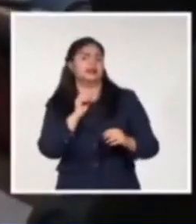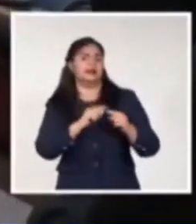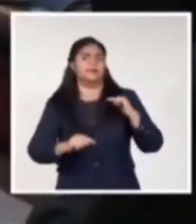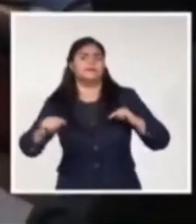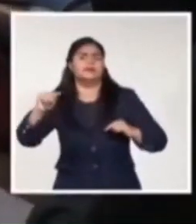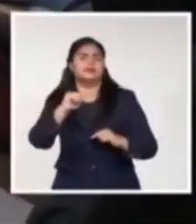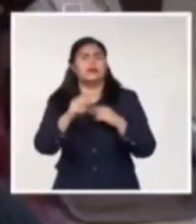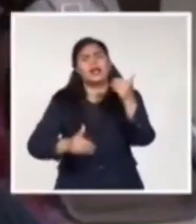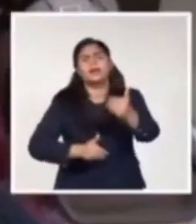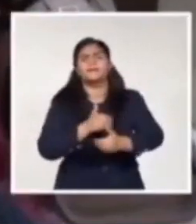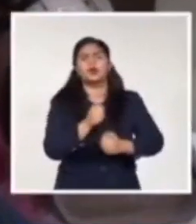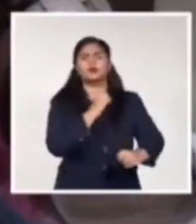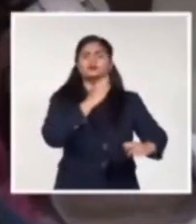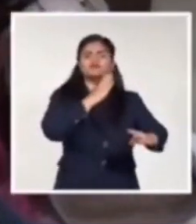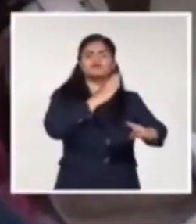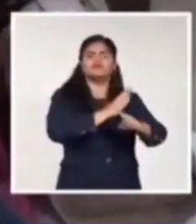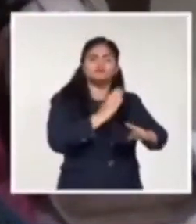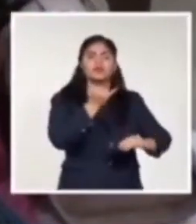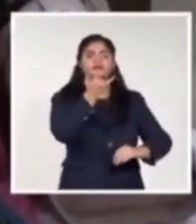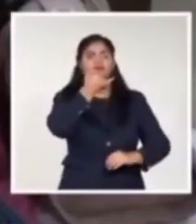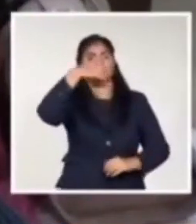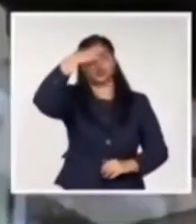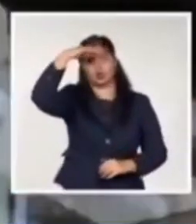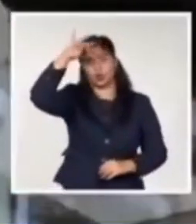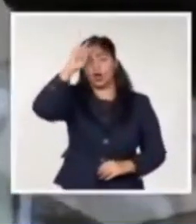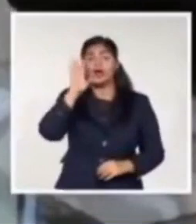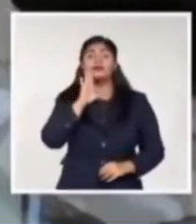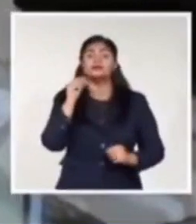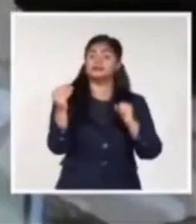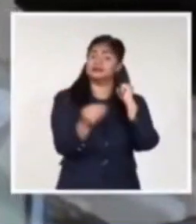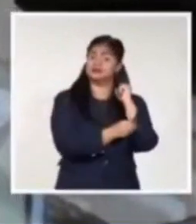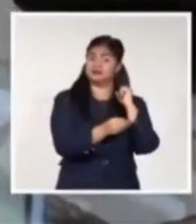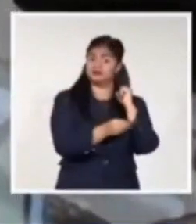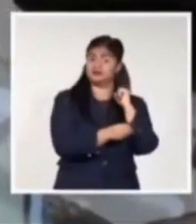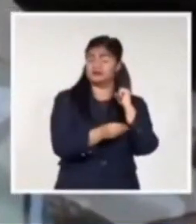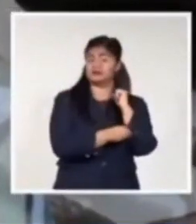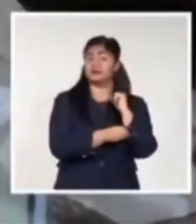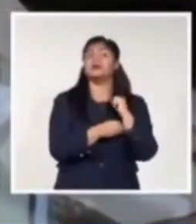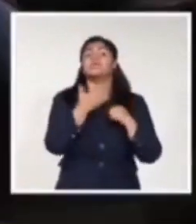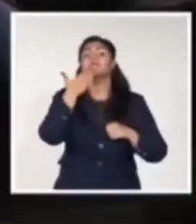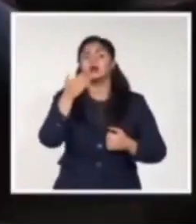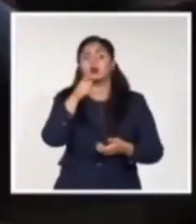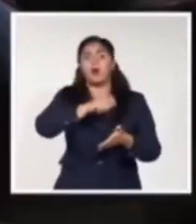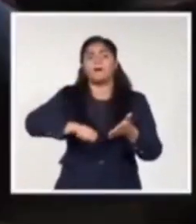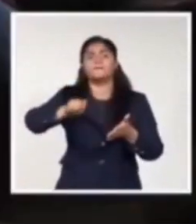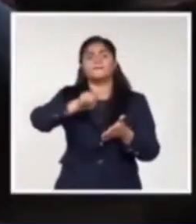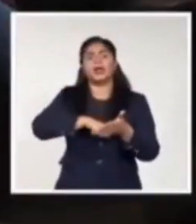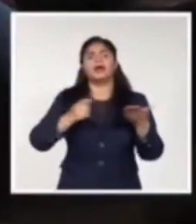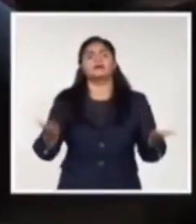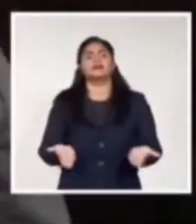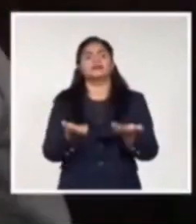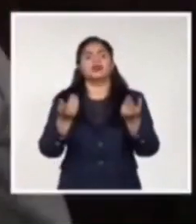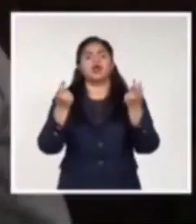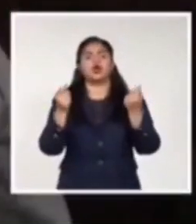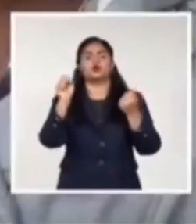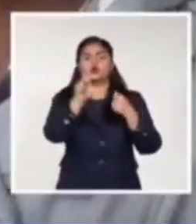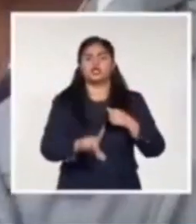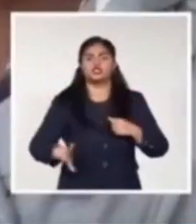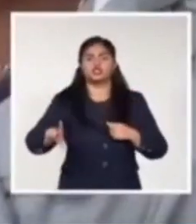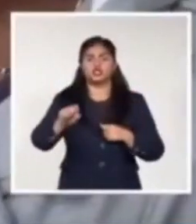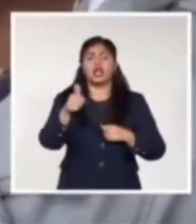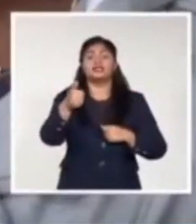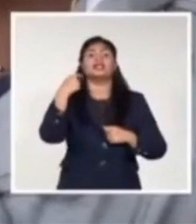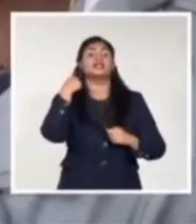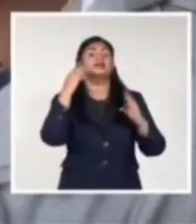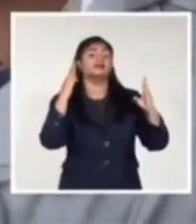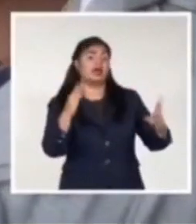economía de cuba y resaltó que una fortaleza es la existencia de un plan de desarrollo económico y social para toda la década es